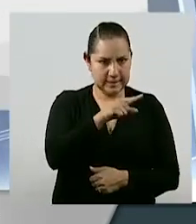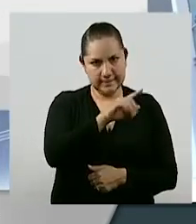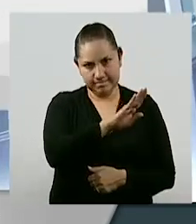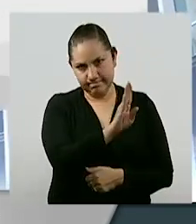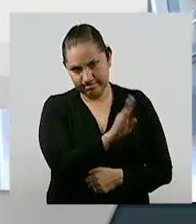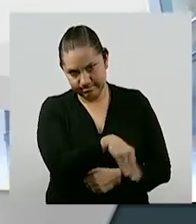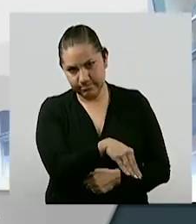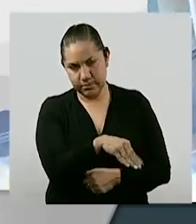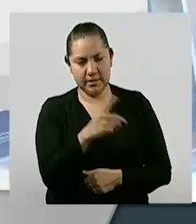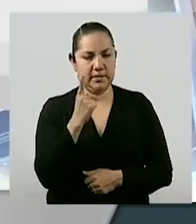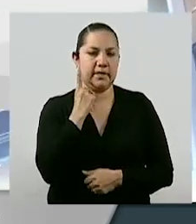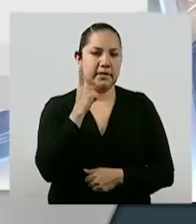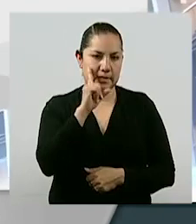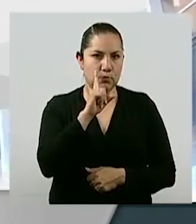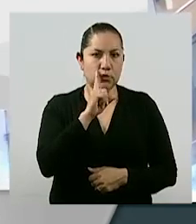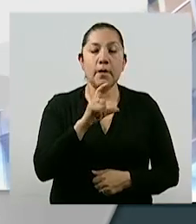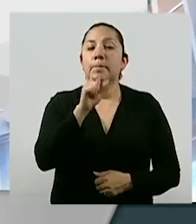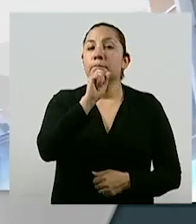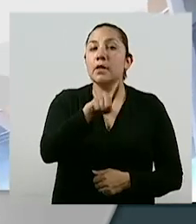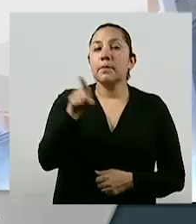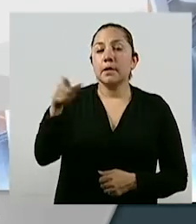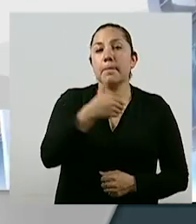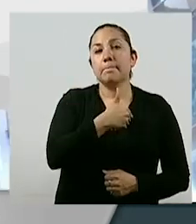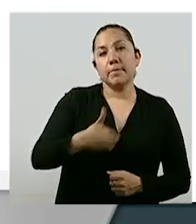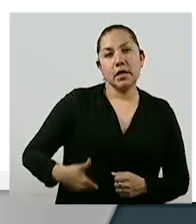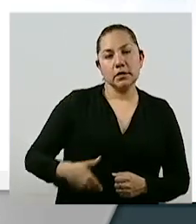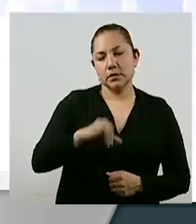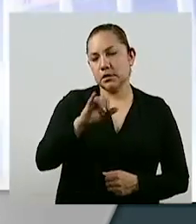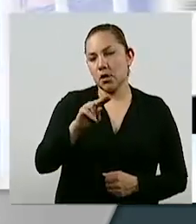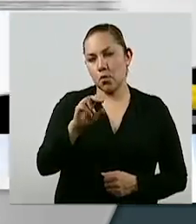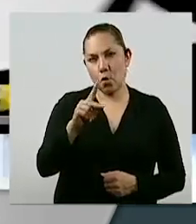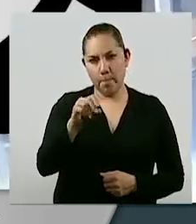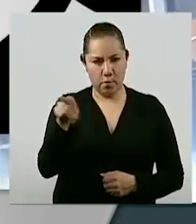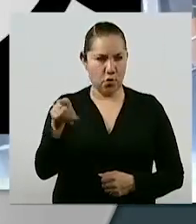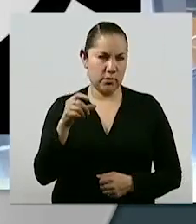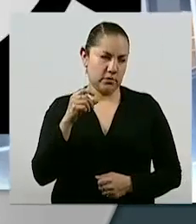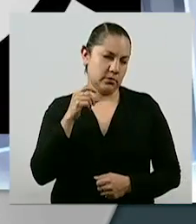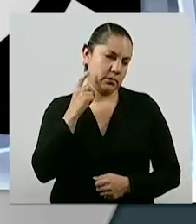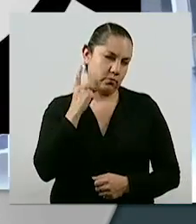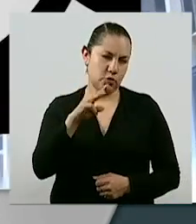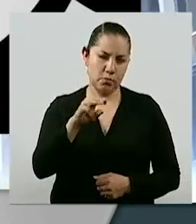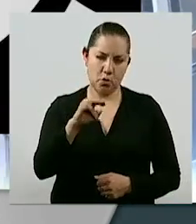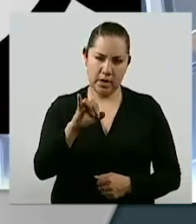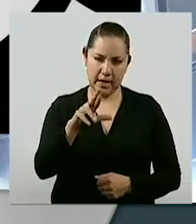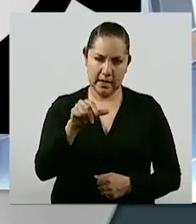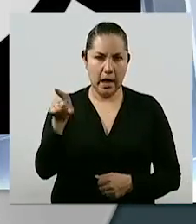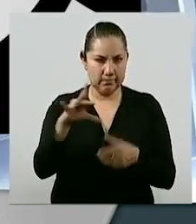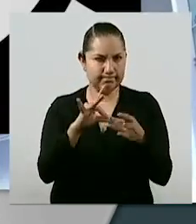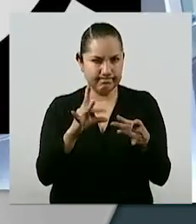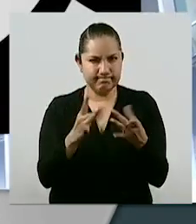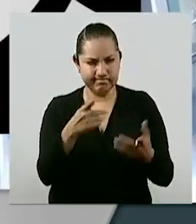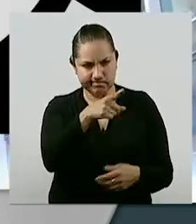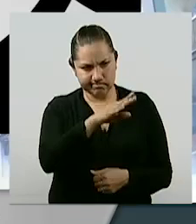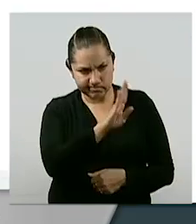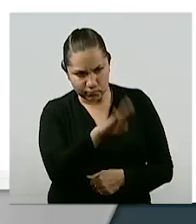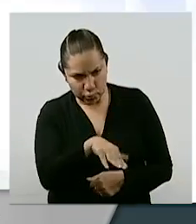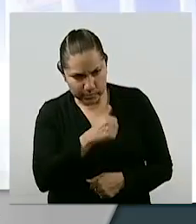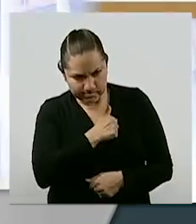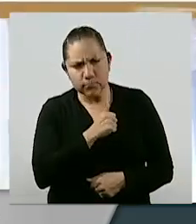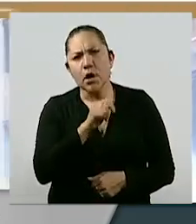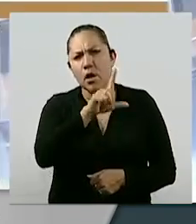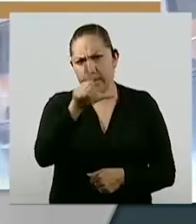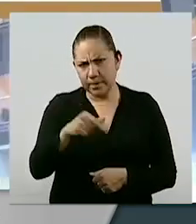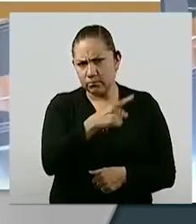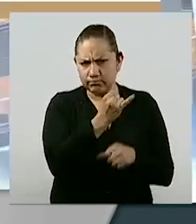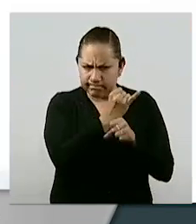presidente de la Junta de Coordinación Política, Rubén Boreira, externó sus condolencias y subrayó que estarán pendientes de las investigaciones para esclarecer los hechos.